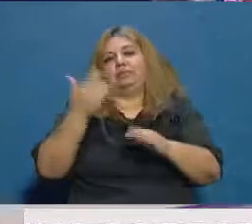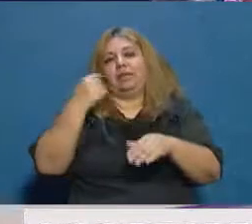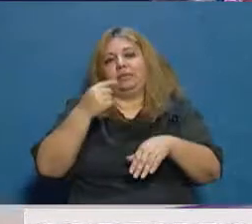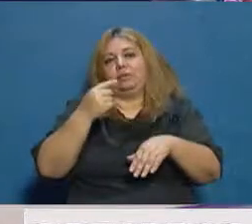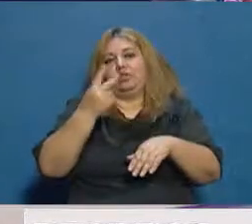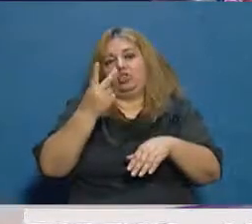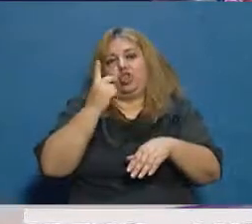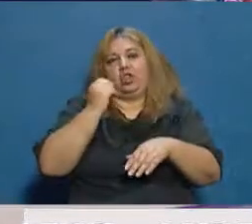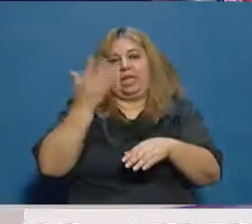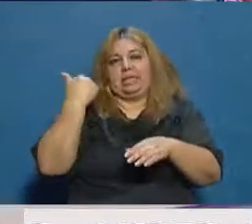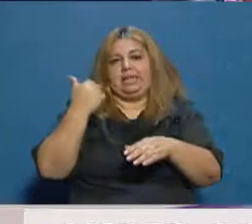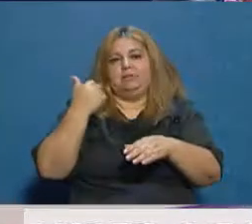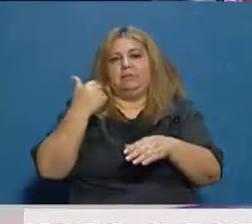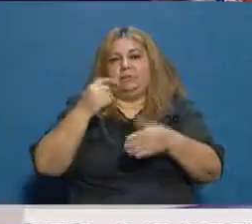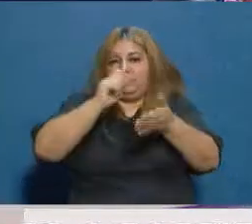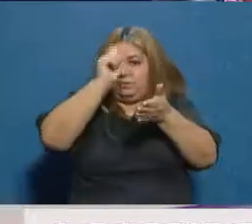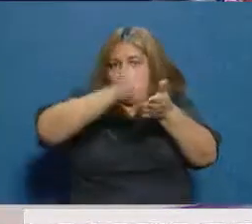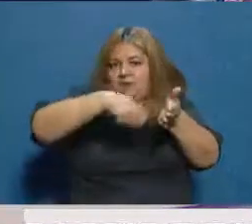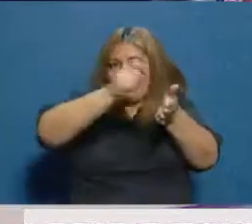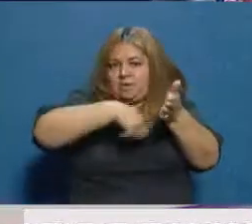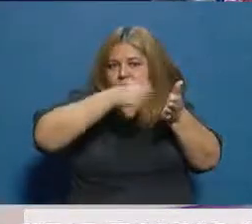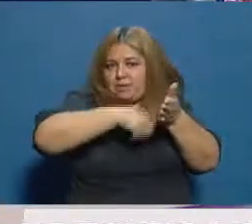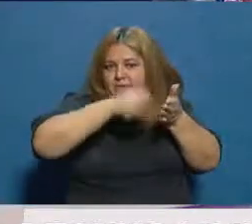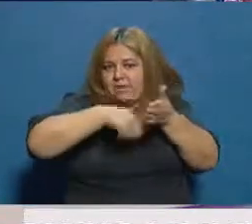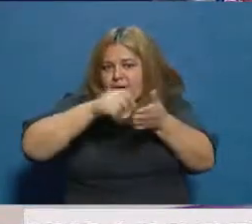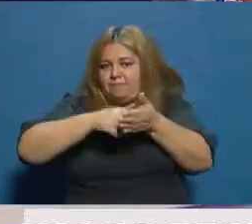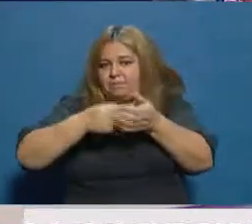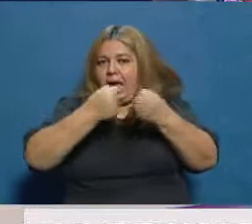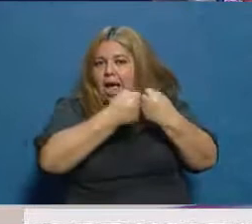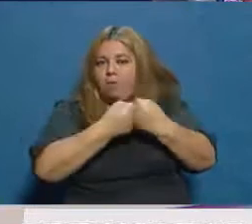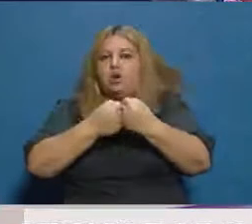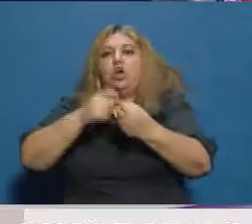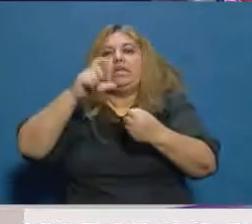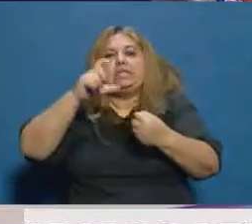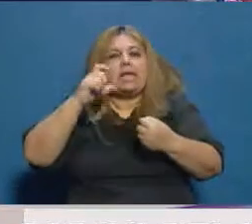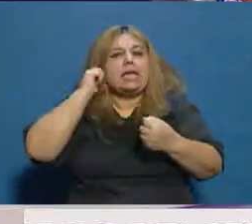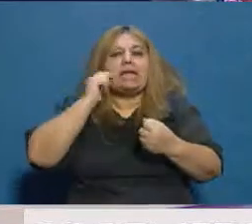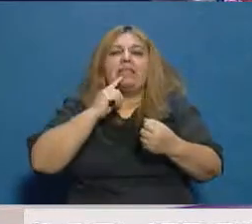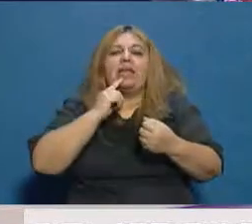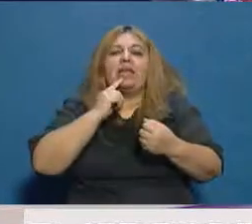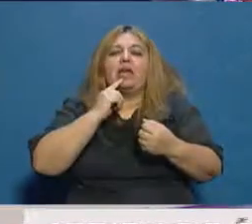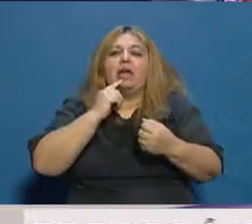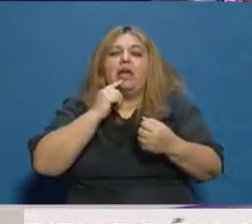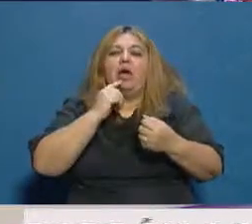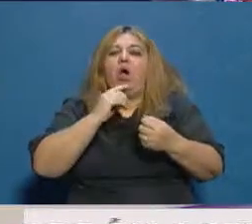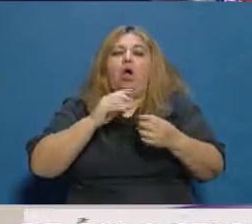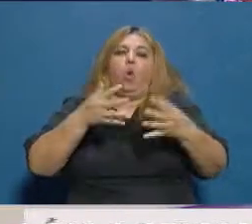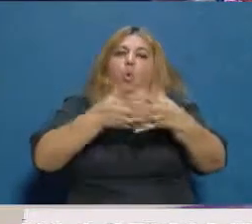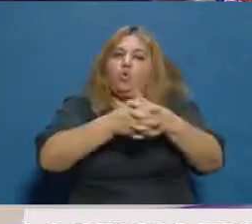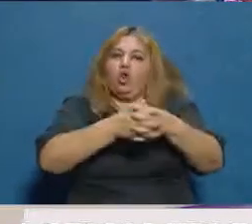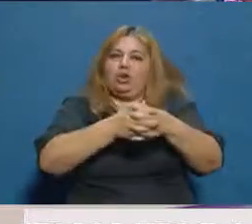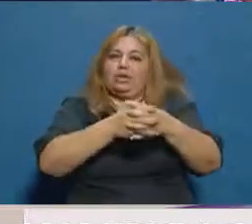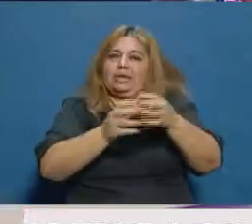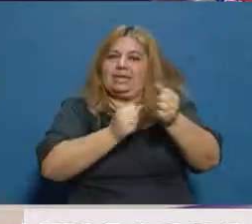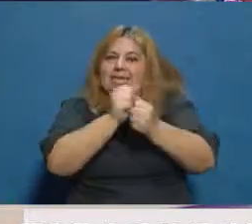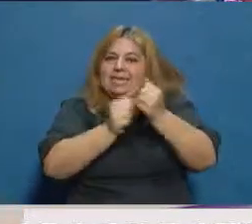horas los últimos bocetos de lo que es el acuerdo entre la CGT y los empresarios, tanto de la